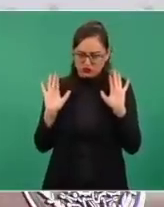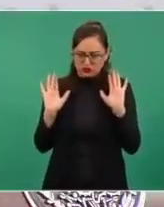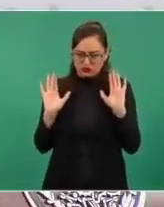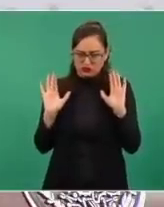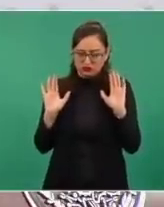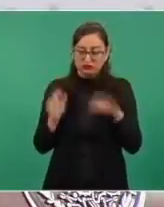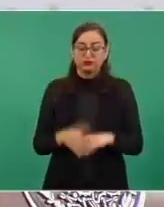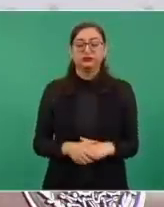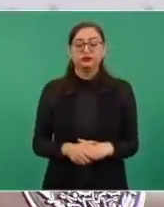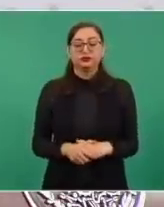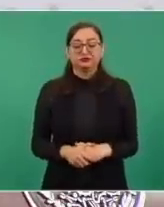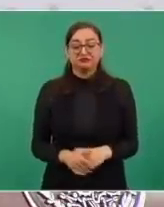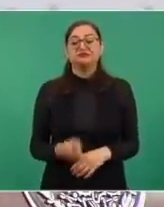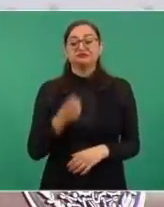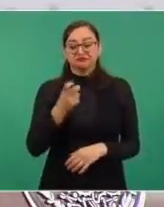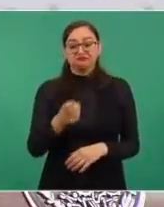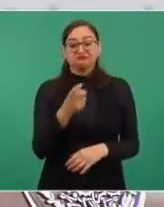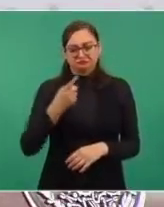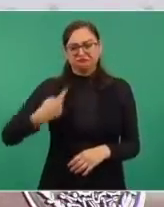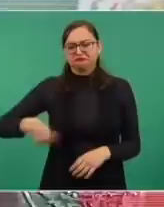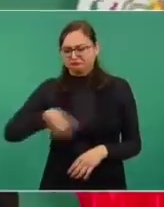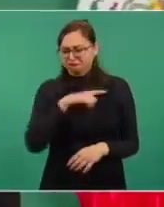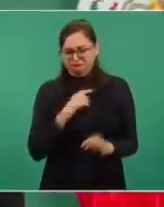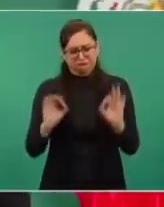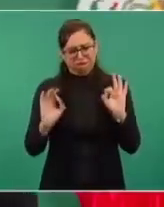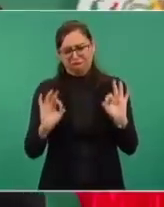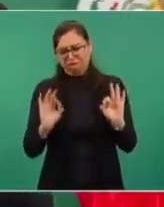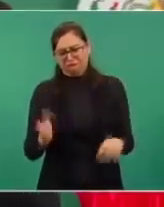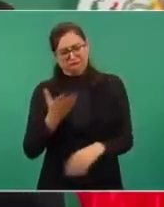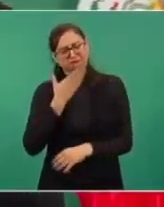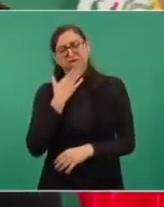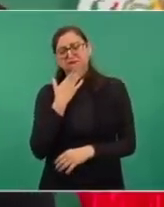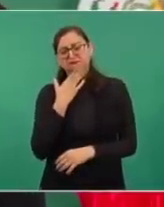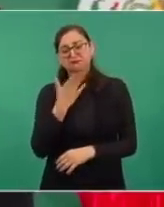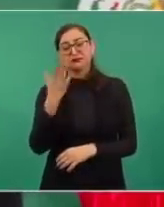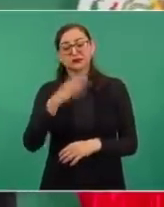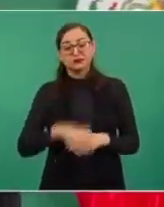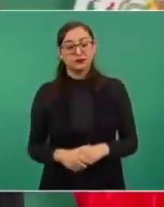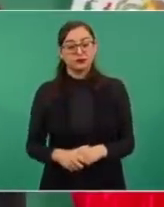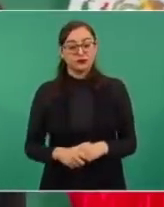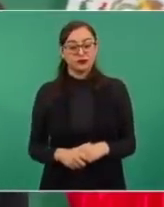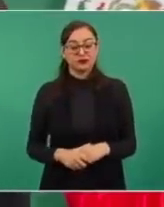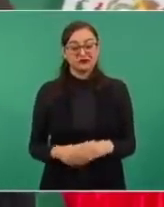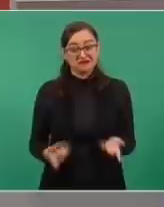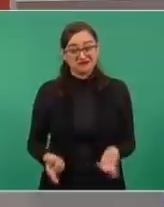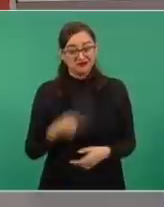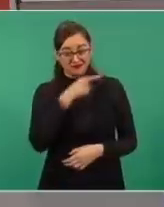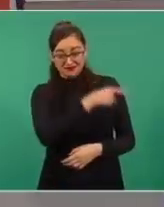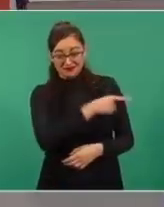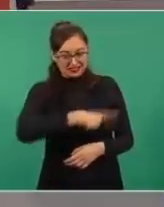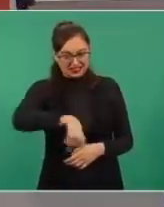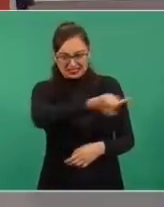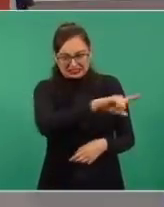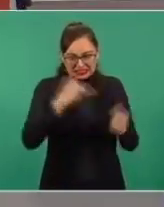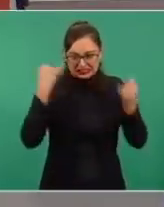Entonces, estamos muy bien y es muy importante que a pesar de esto